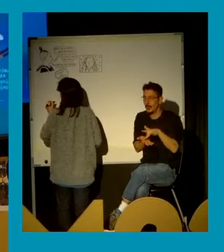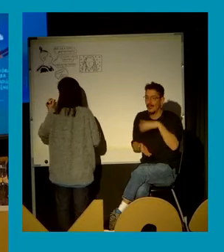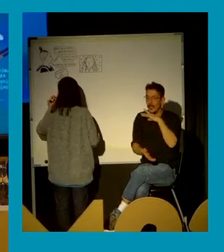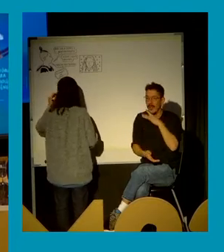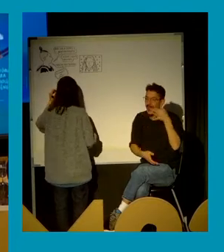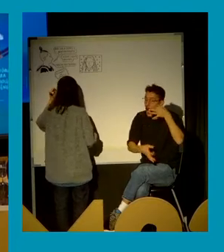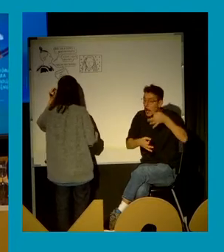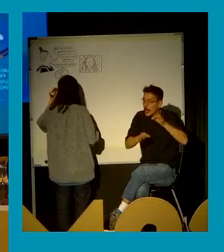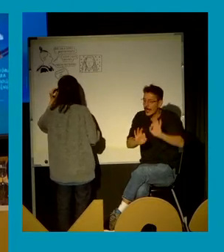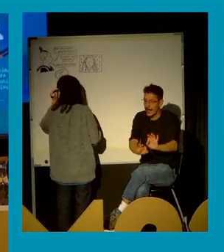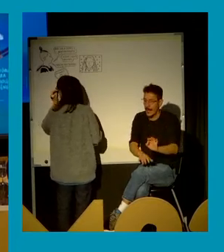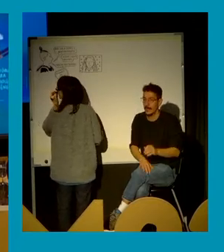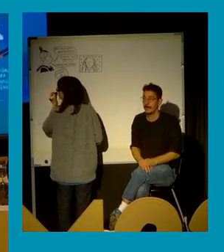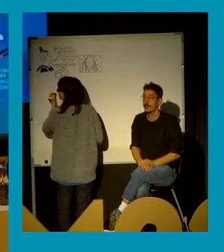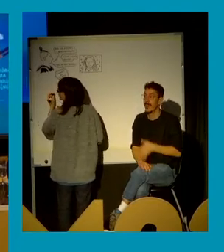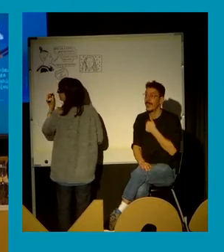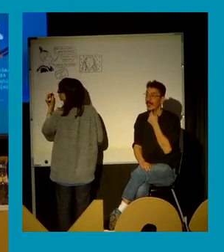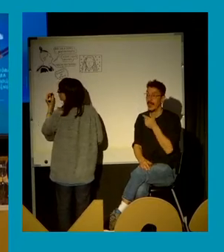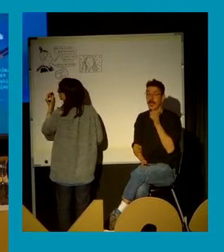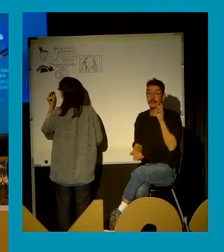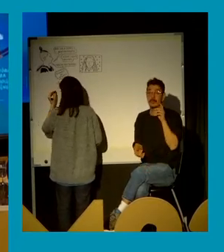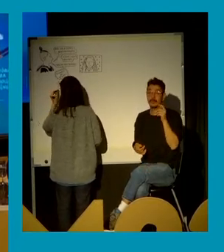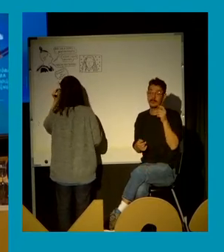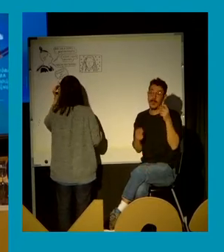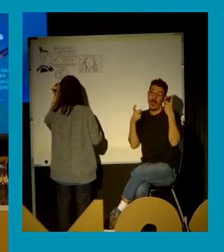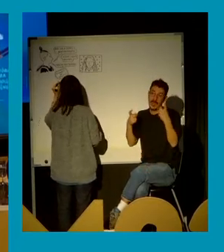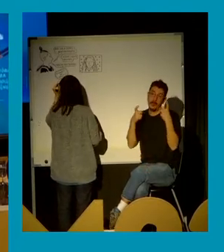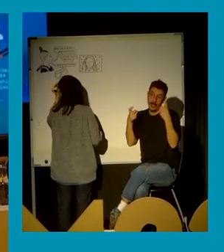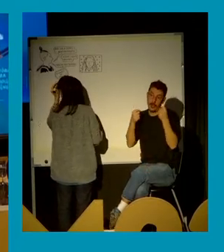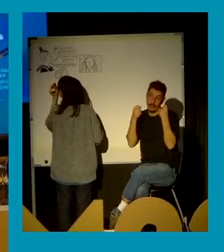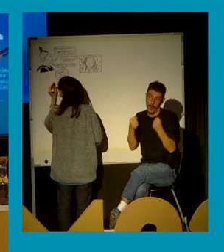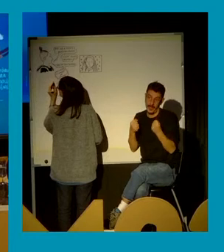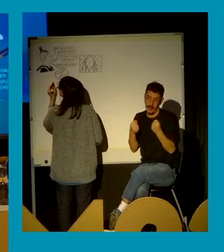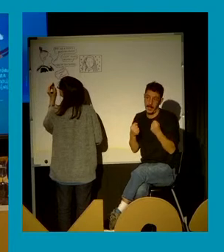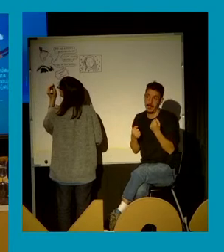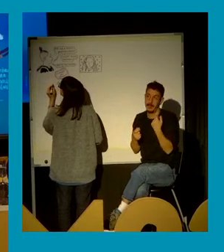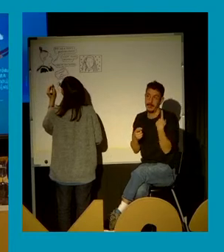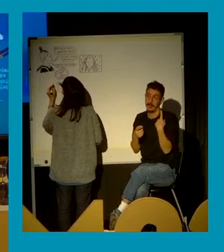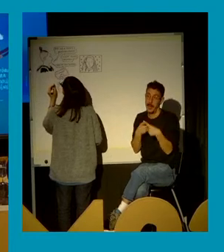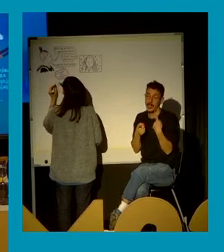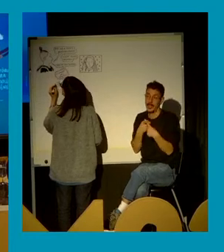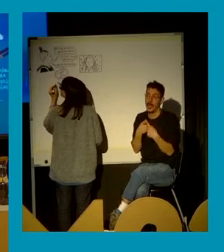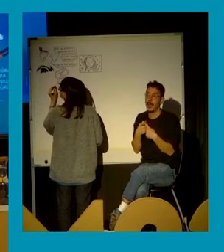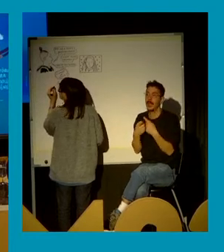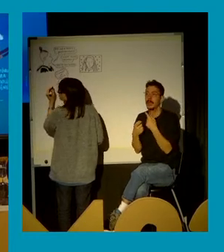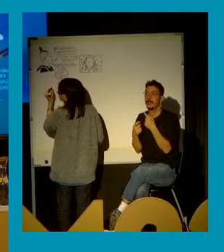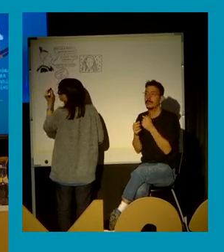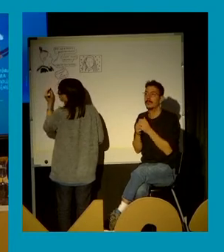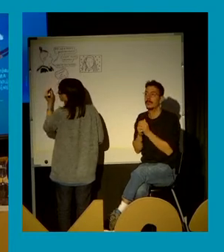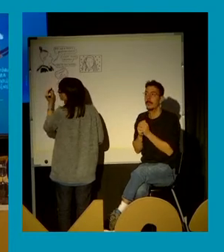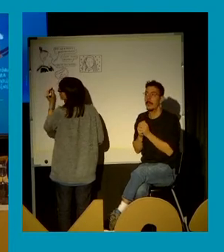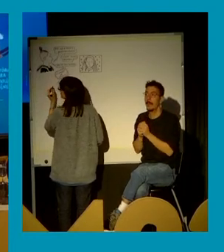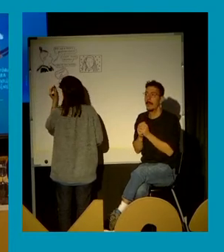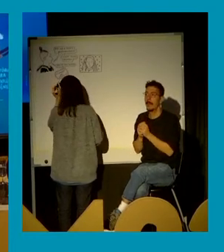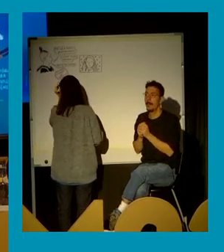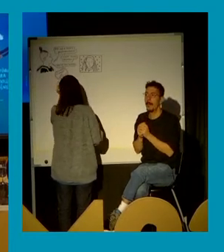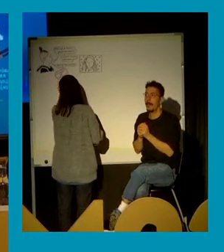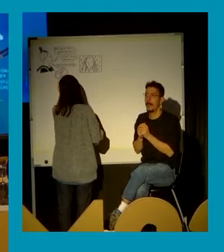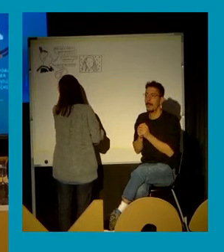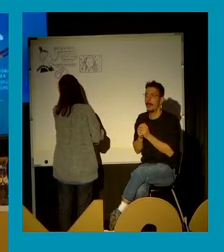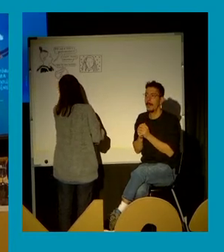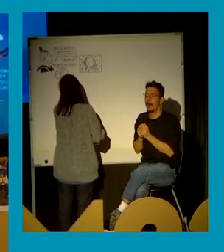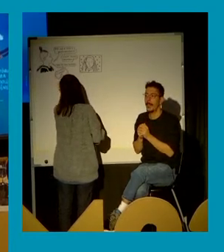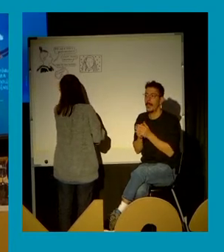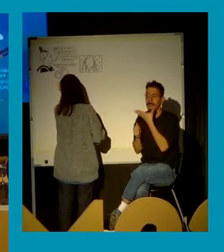intenso de incorporar de manera más fuerte la